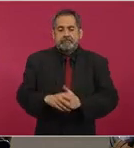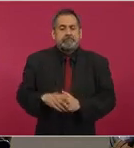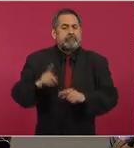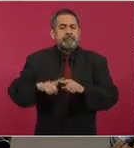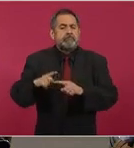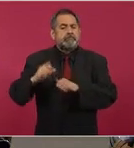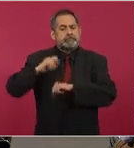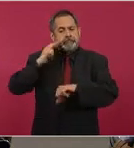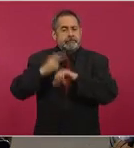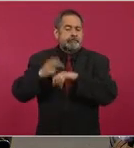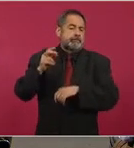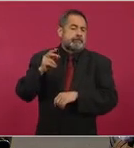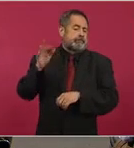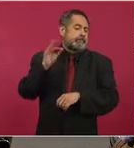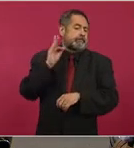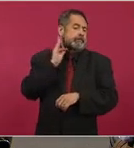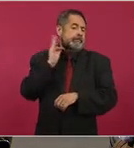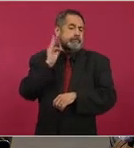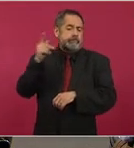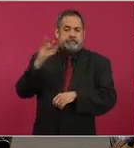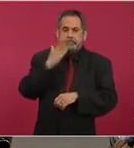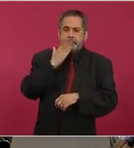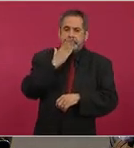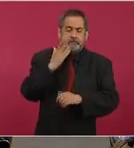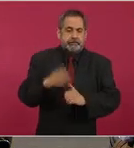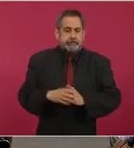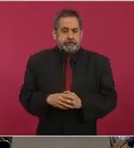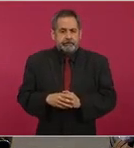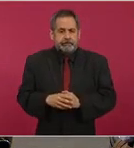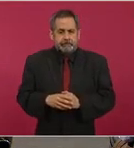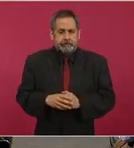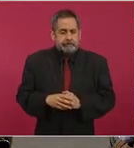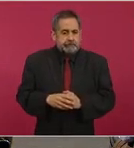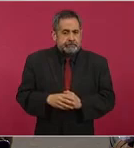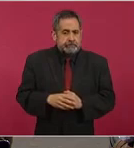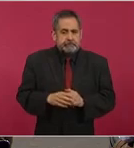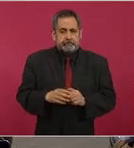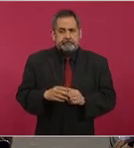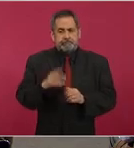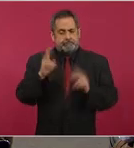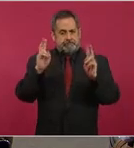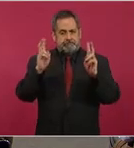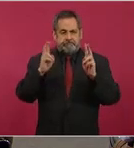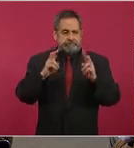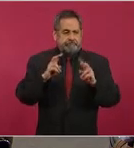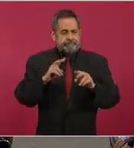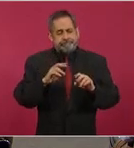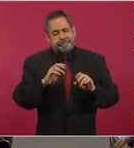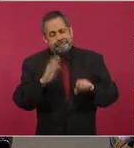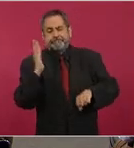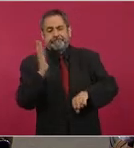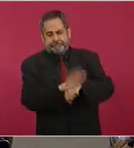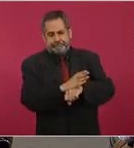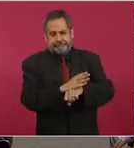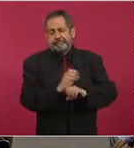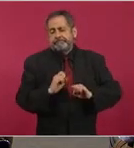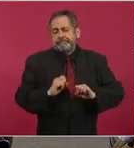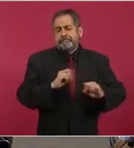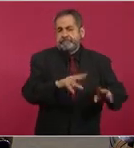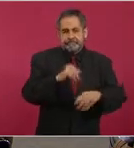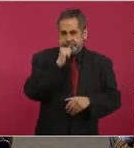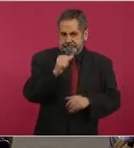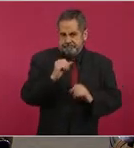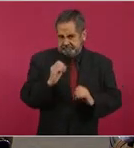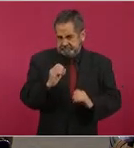la Fiscalía de Sonora. Siguiente. Como parte del operativo Cero Impunidad, que coordina la Secretaría de Seguridad y